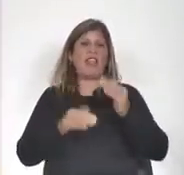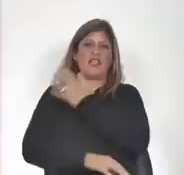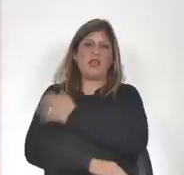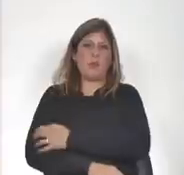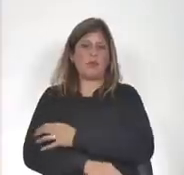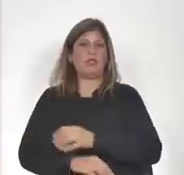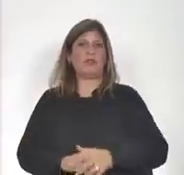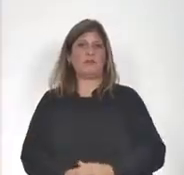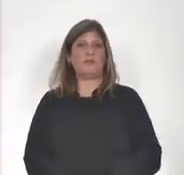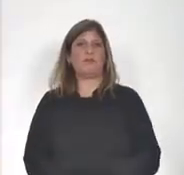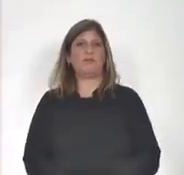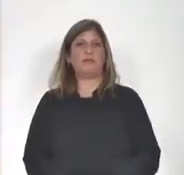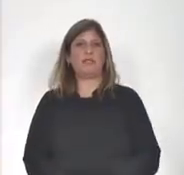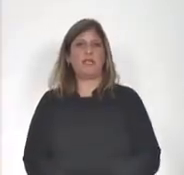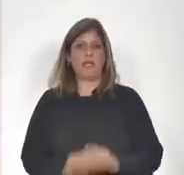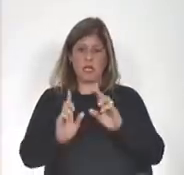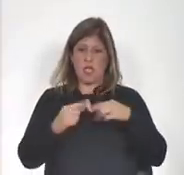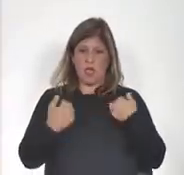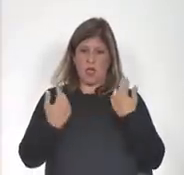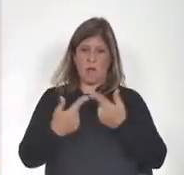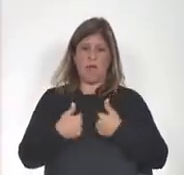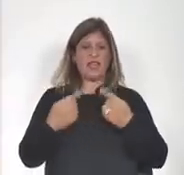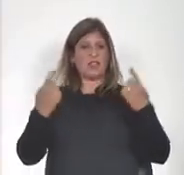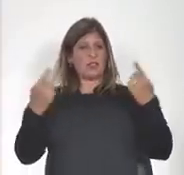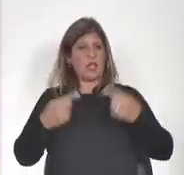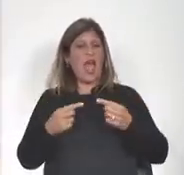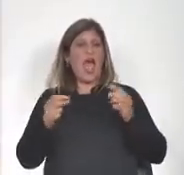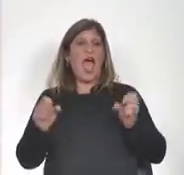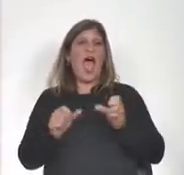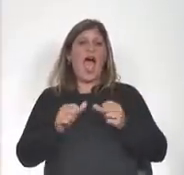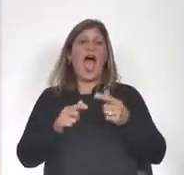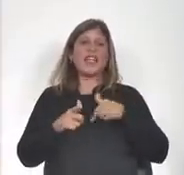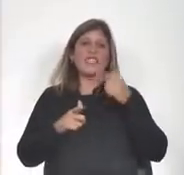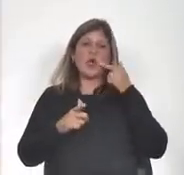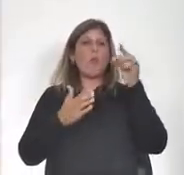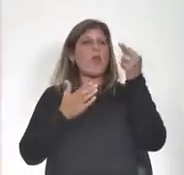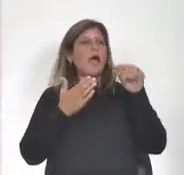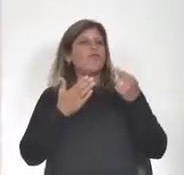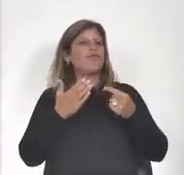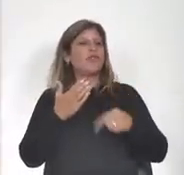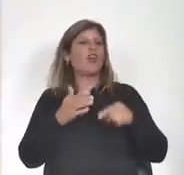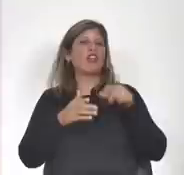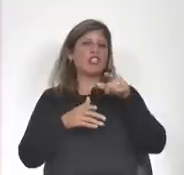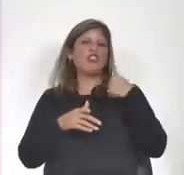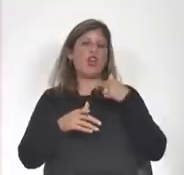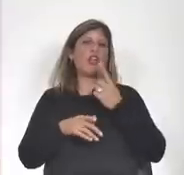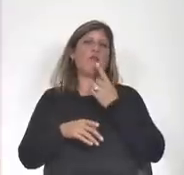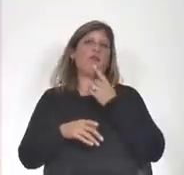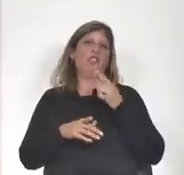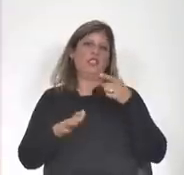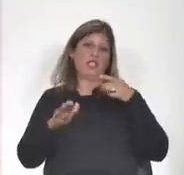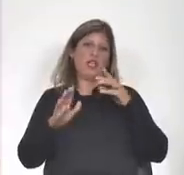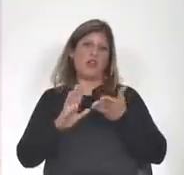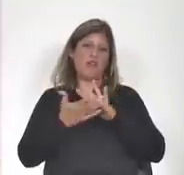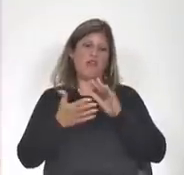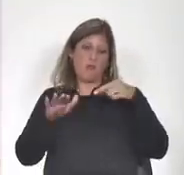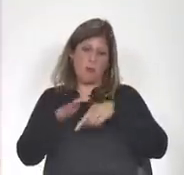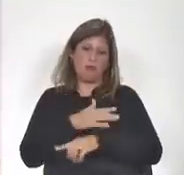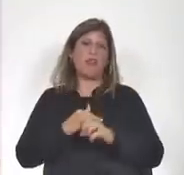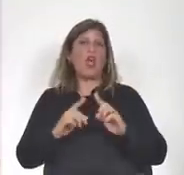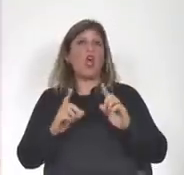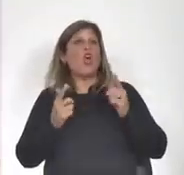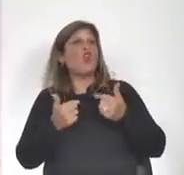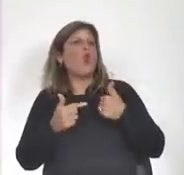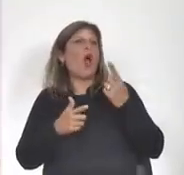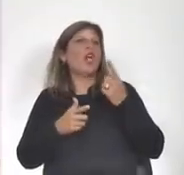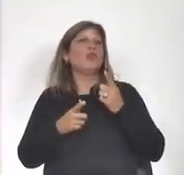Para nosotros este debate hace a la reivindicación de la política en su sentido más profundo porque no hay una sola forma de hacer política, no hay